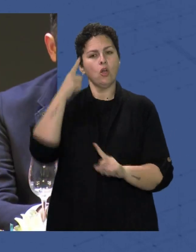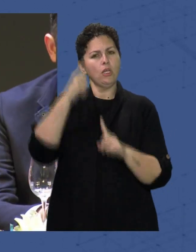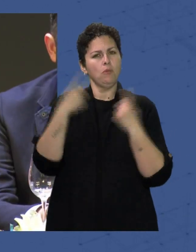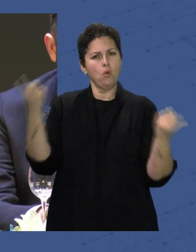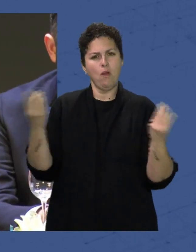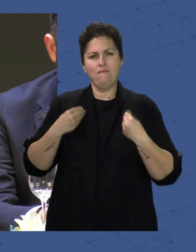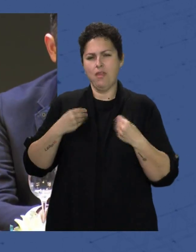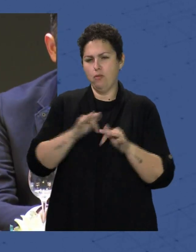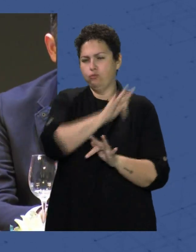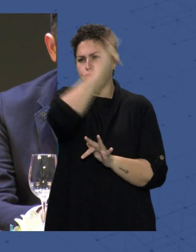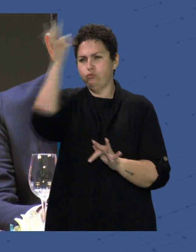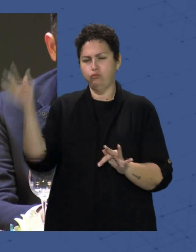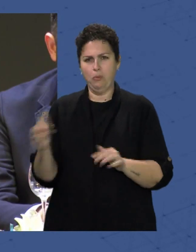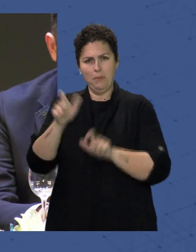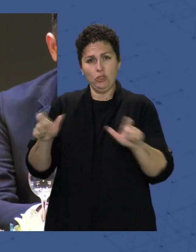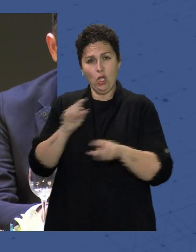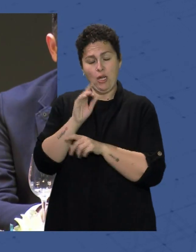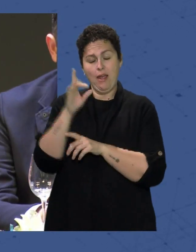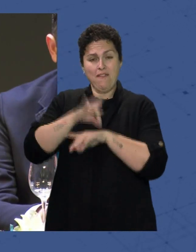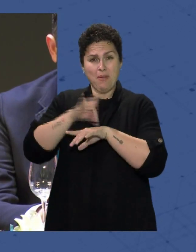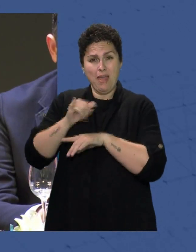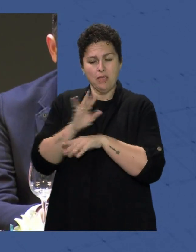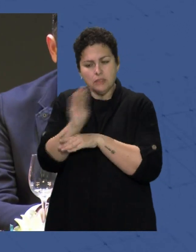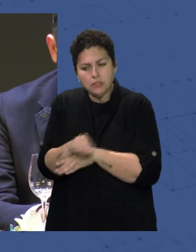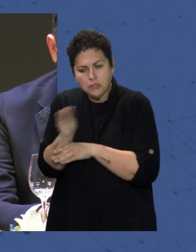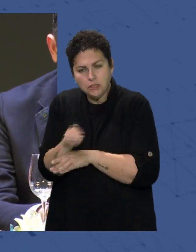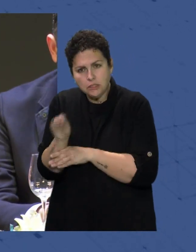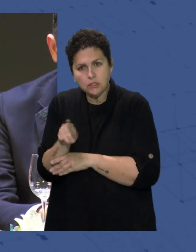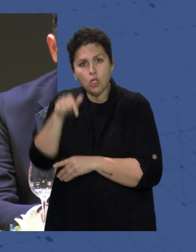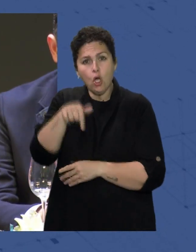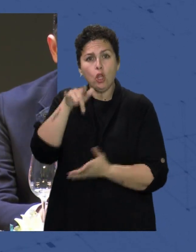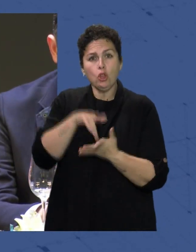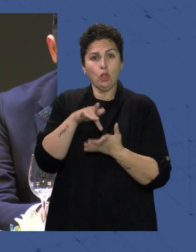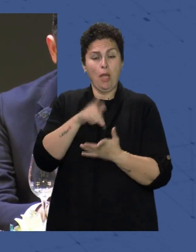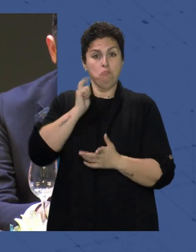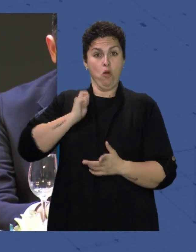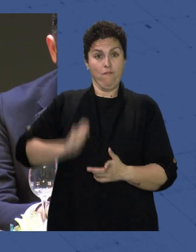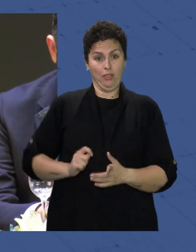cuidar a los enfermos Y hoy día la denominación de origen de la profesión enfermera es el cuidado